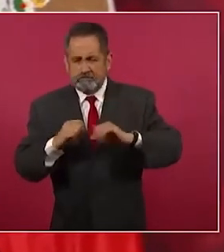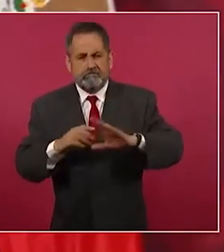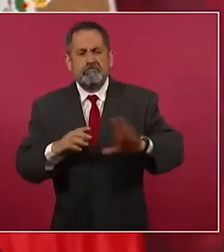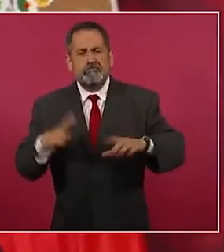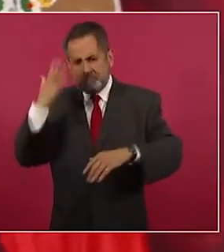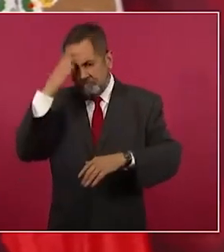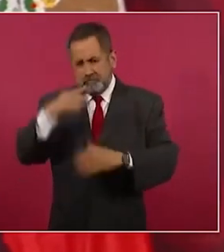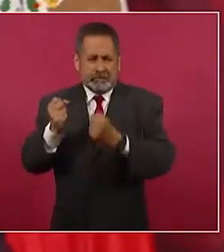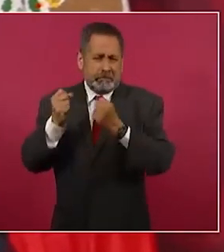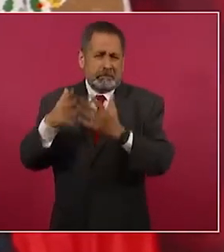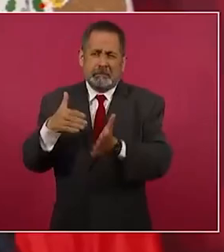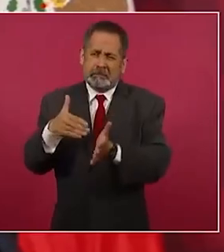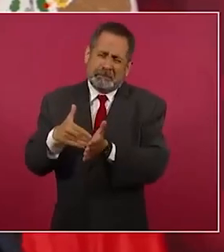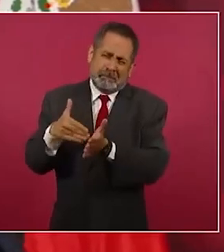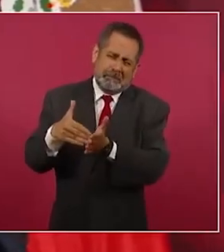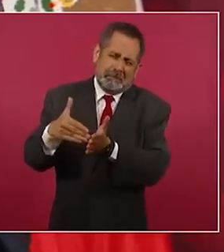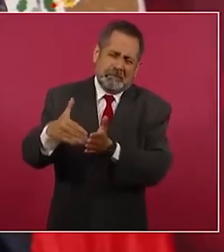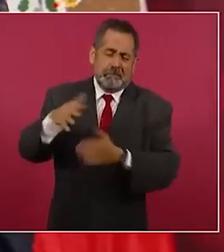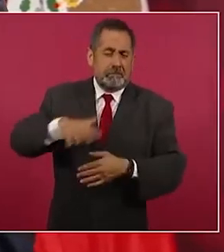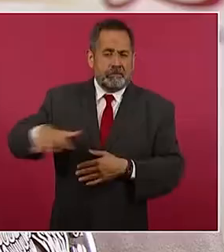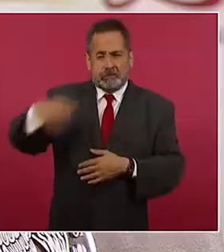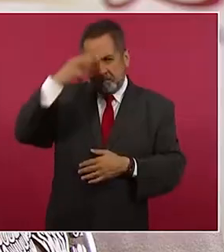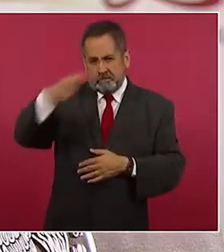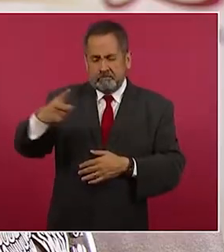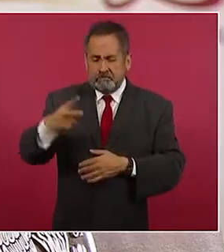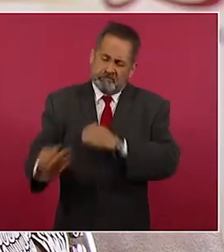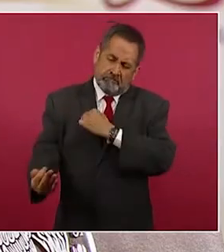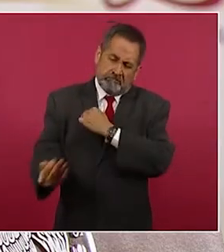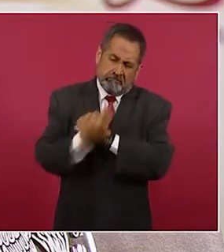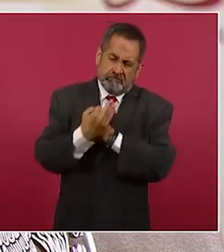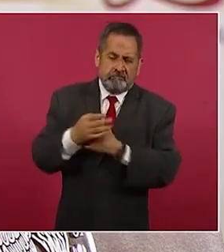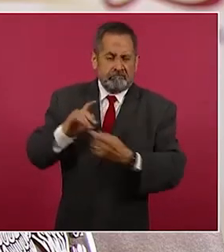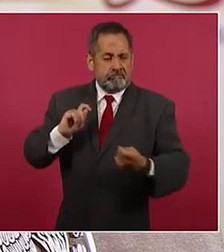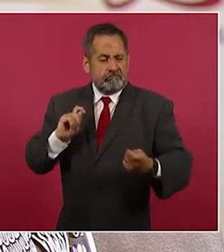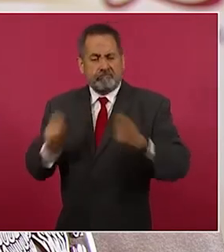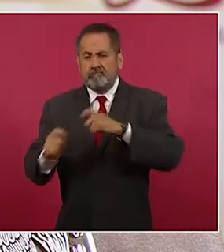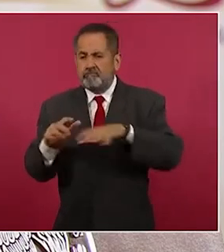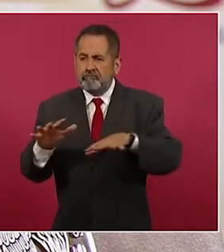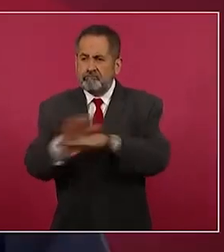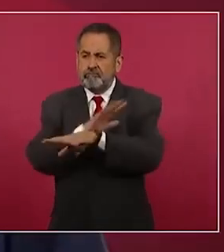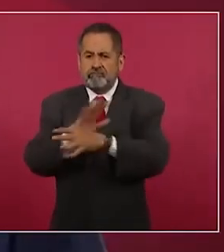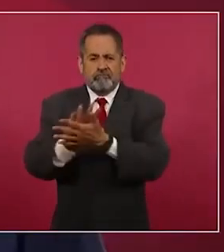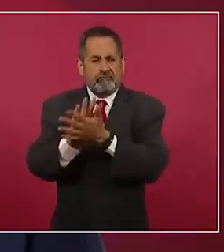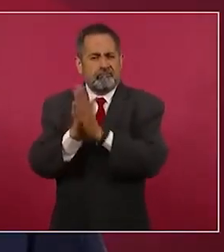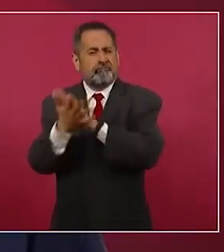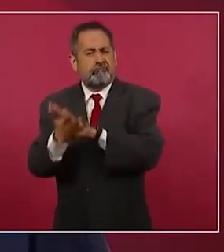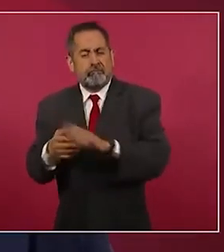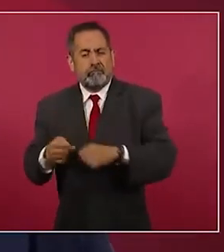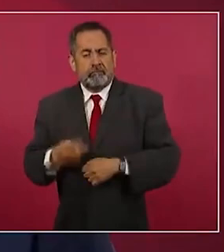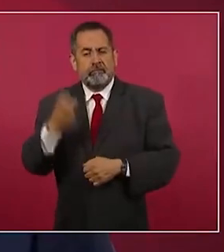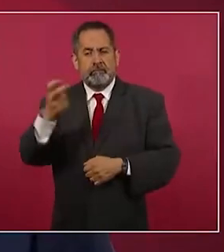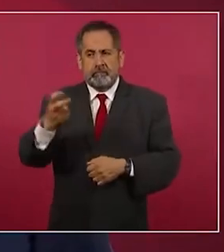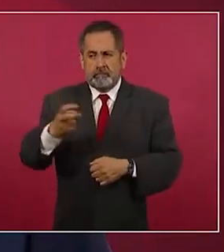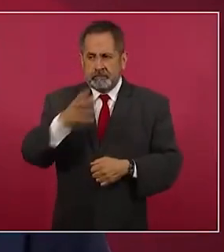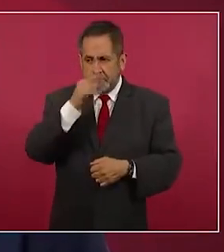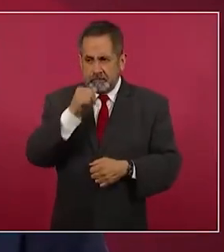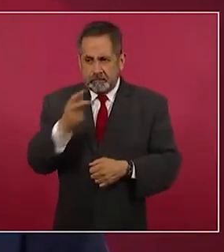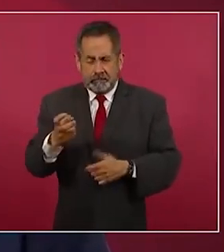millones los mexicanos que están defendiendo la transformación. Entonces, por eso no pueden